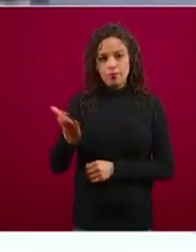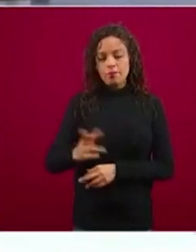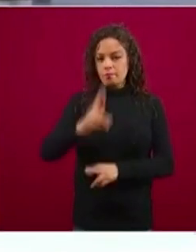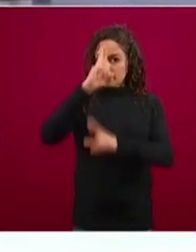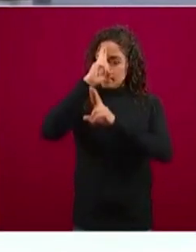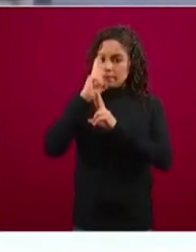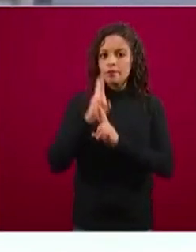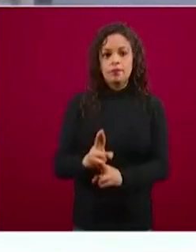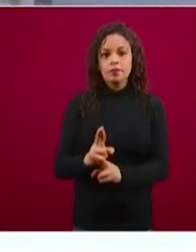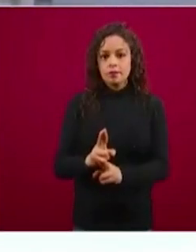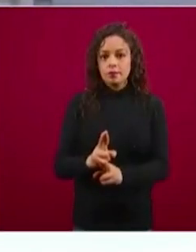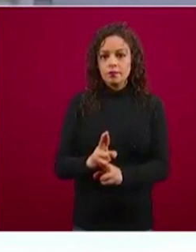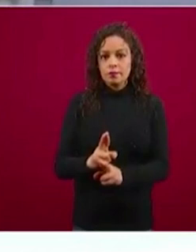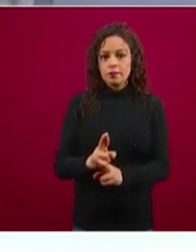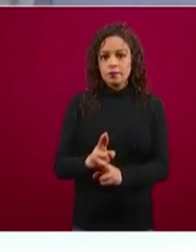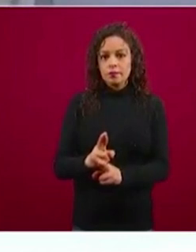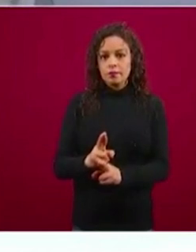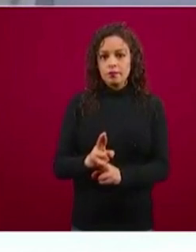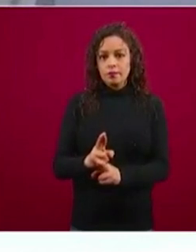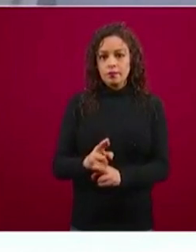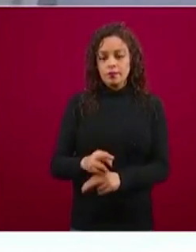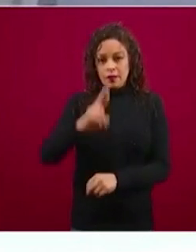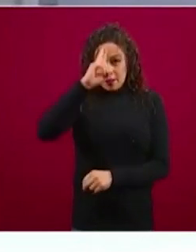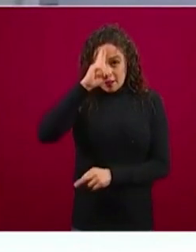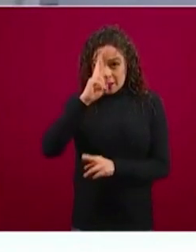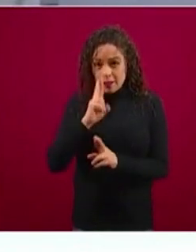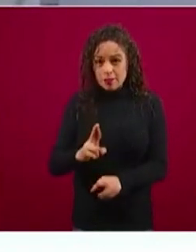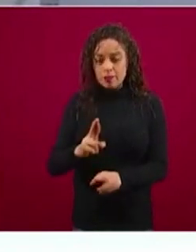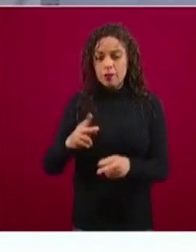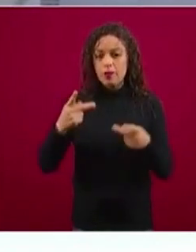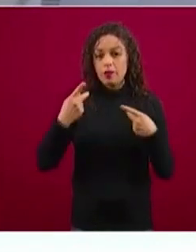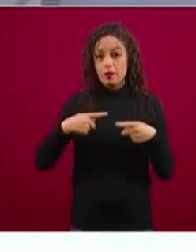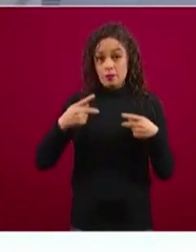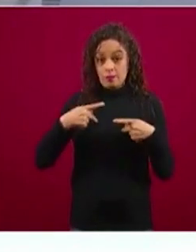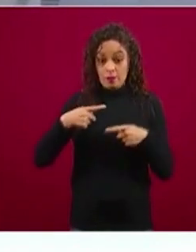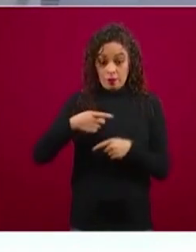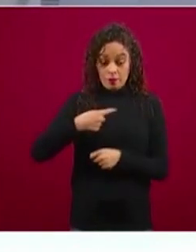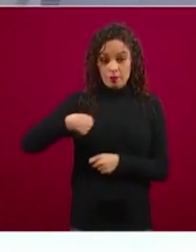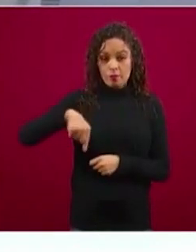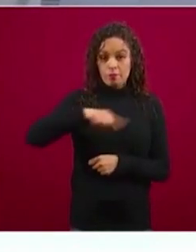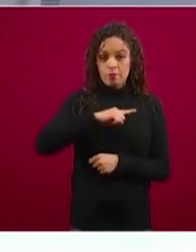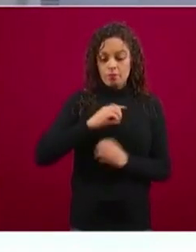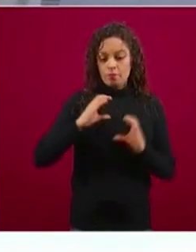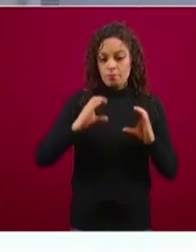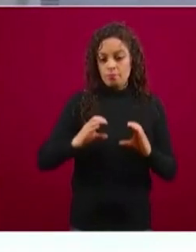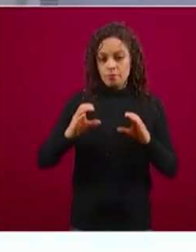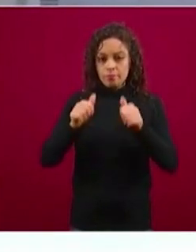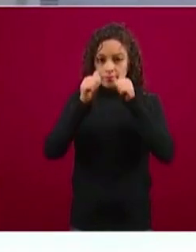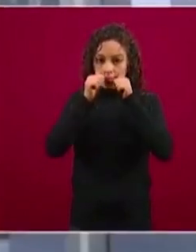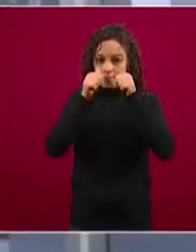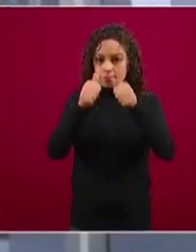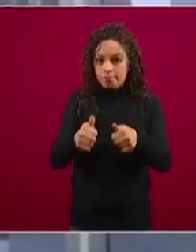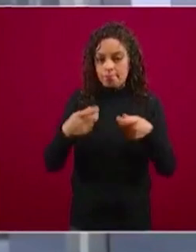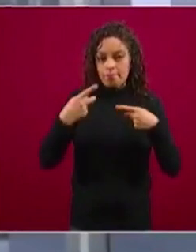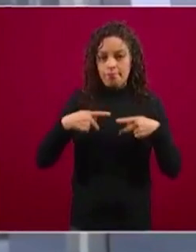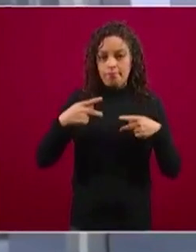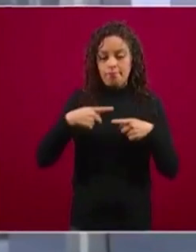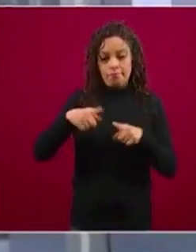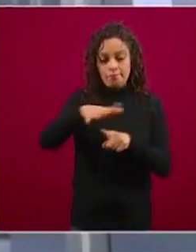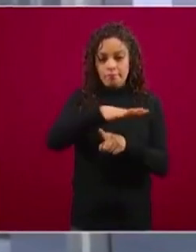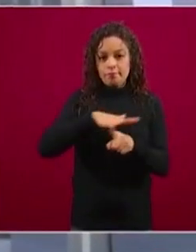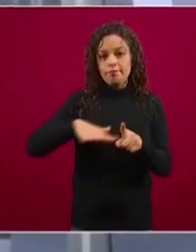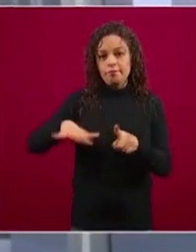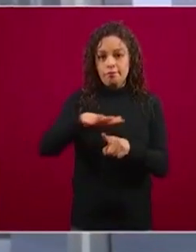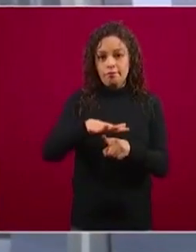Pedimos respeto a las personas que hoy nos estamos dedicando a cuidar a los demás, a las personas que estamos cuidando,